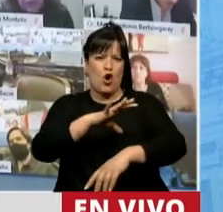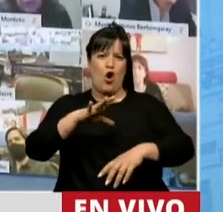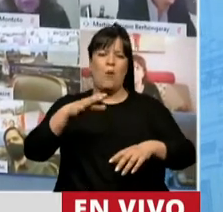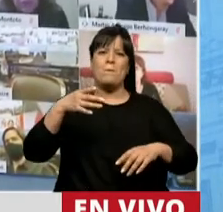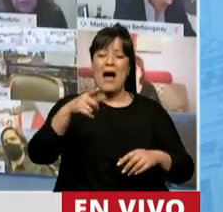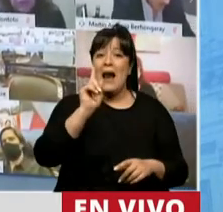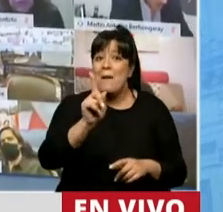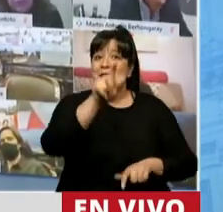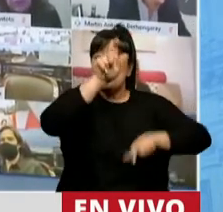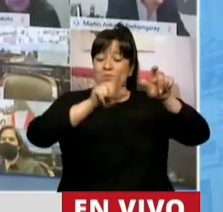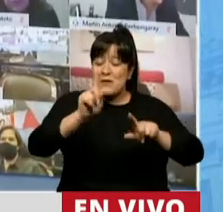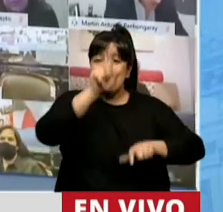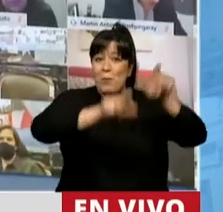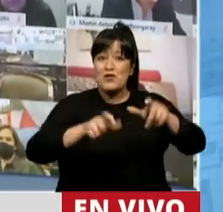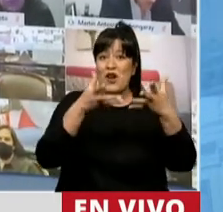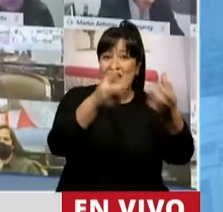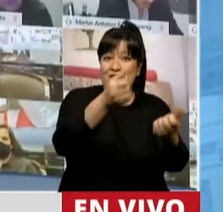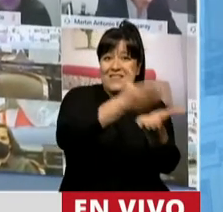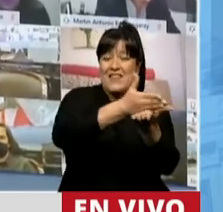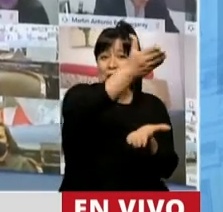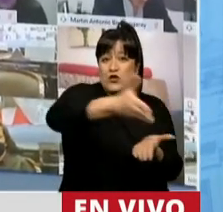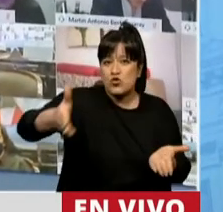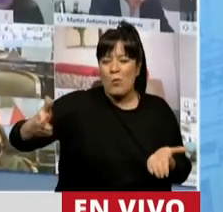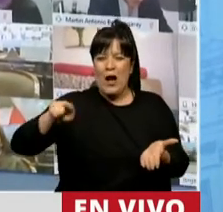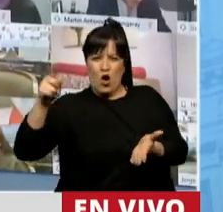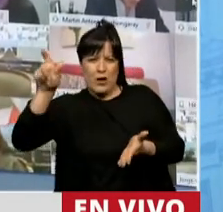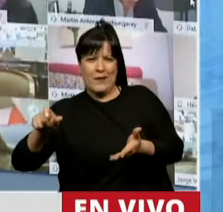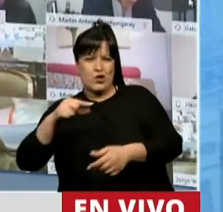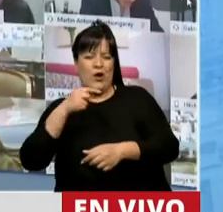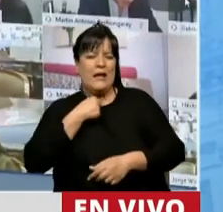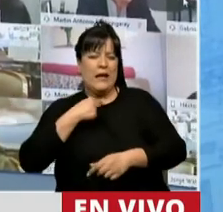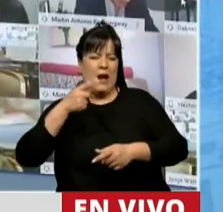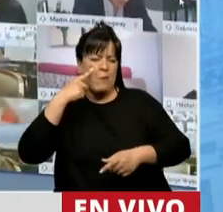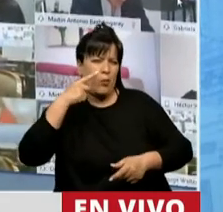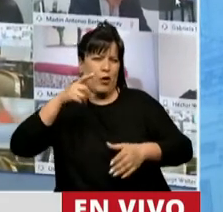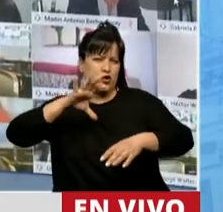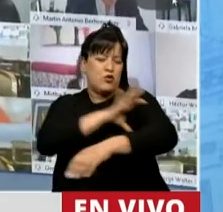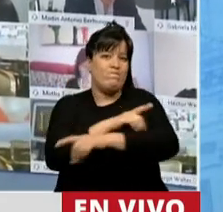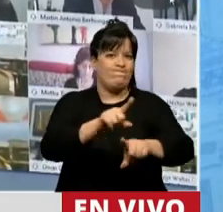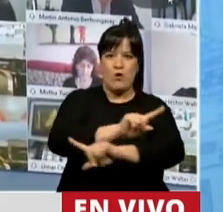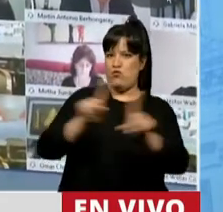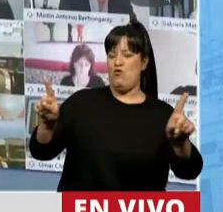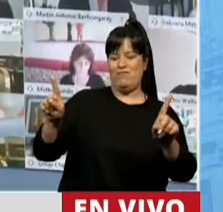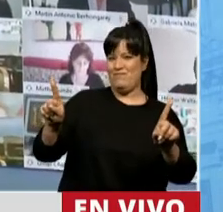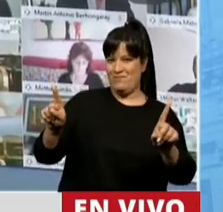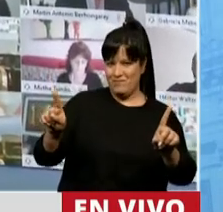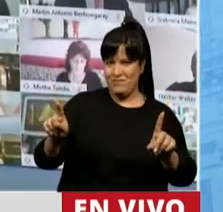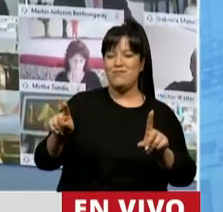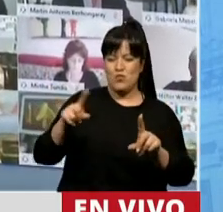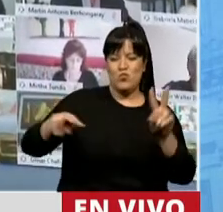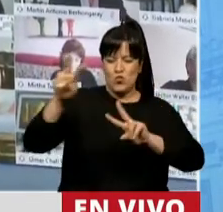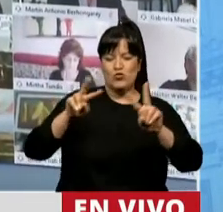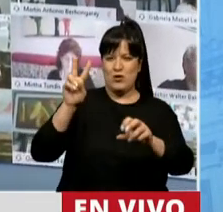defensores de los derechos humanos en materia de asuntos ambientales. Para